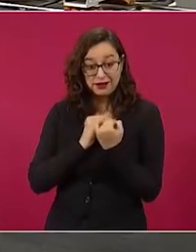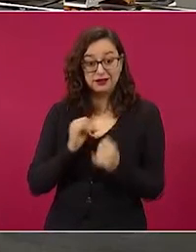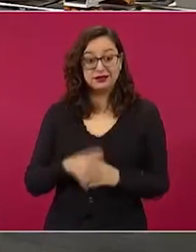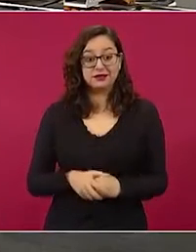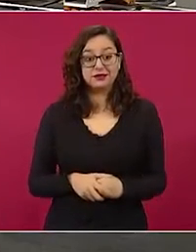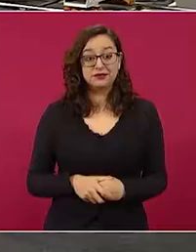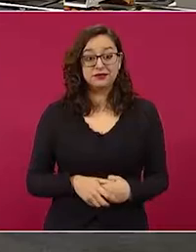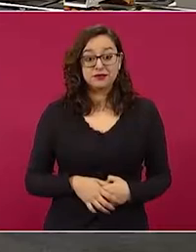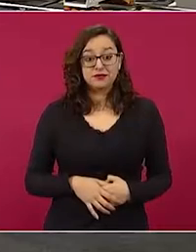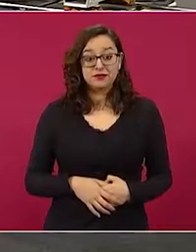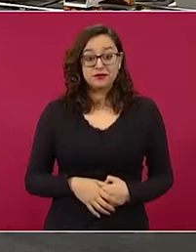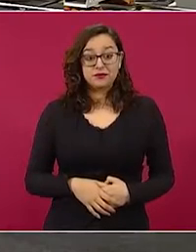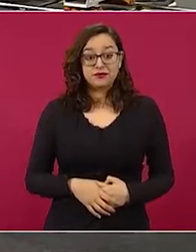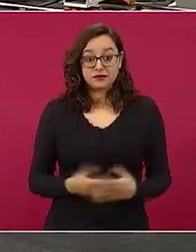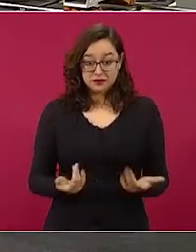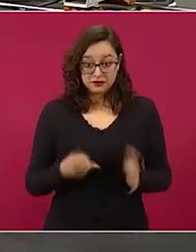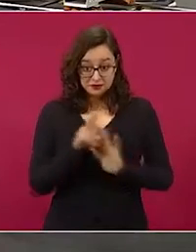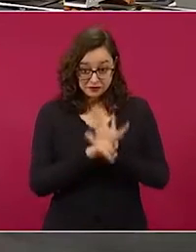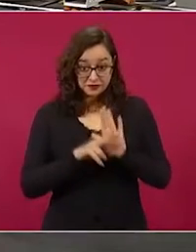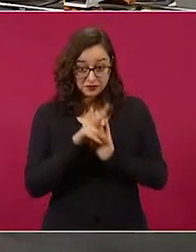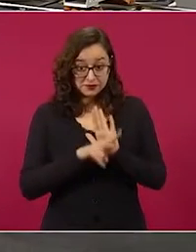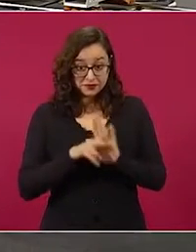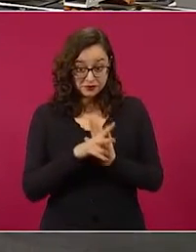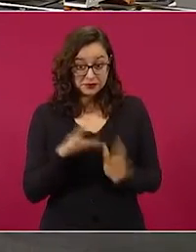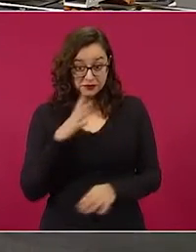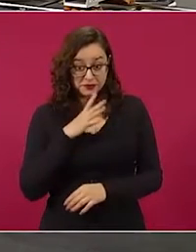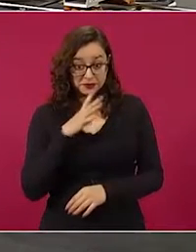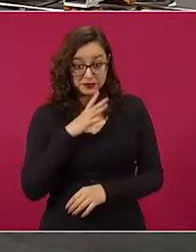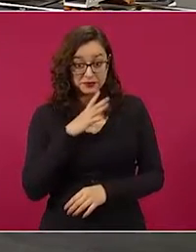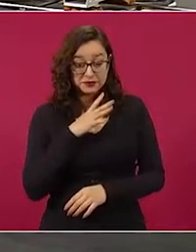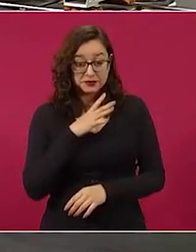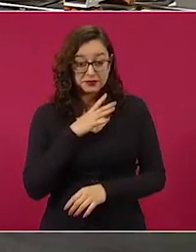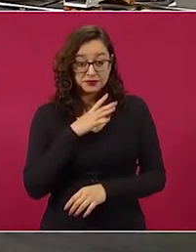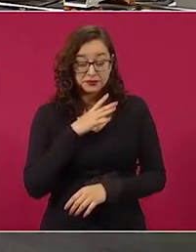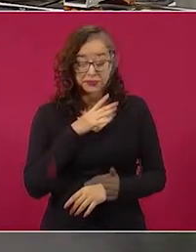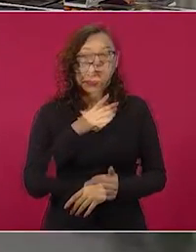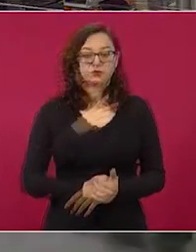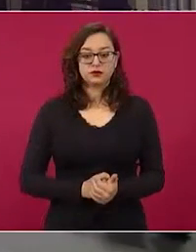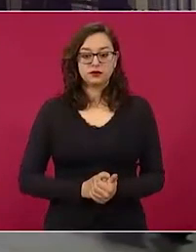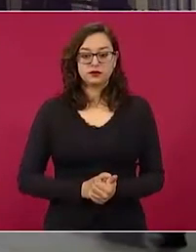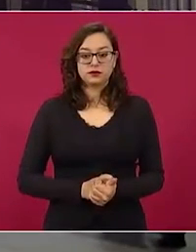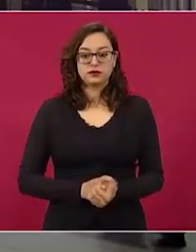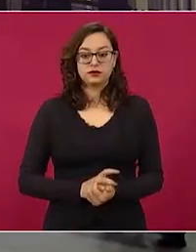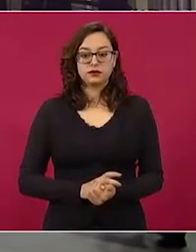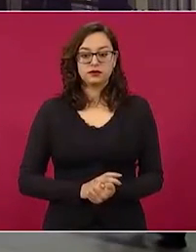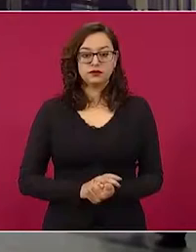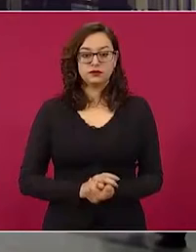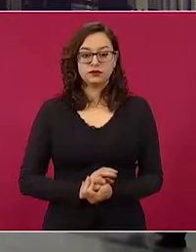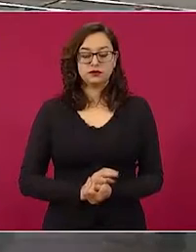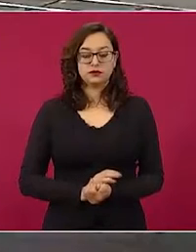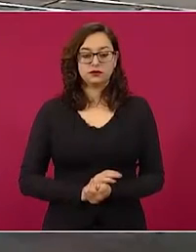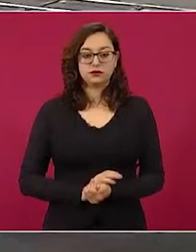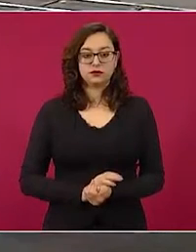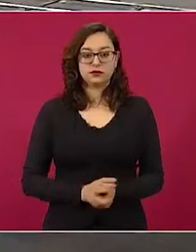pero